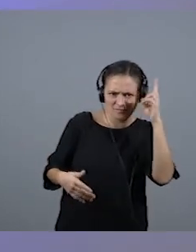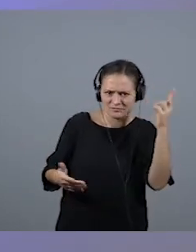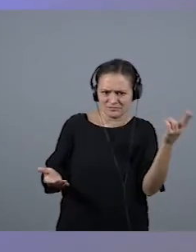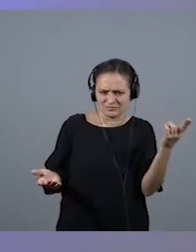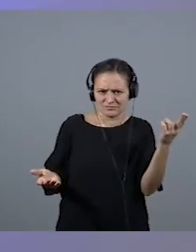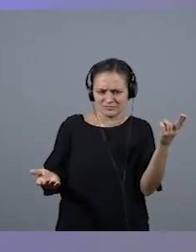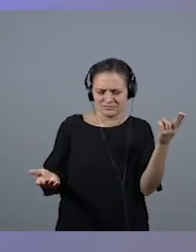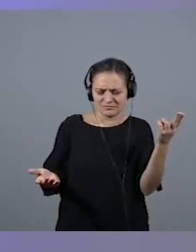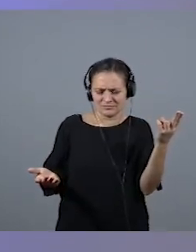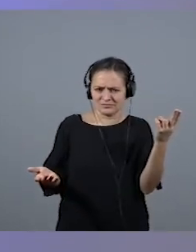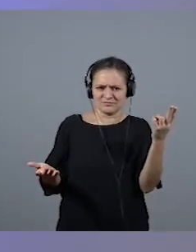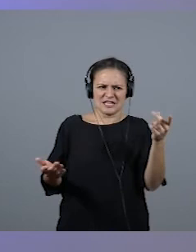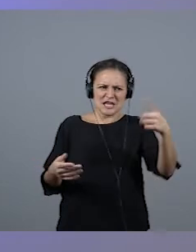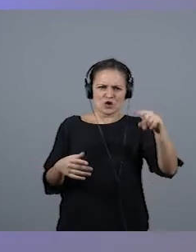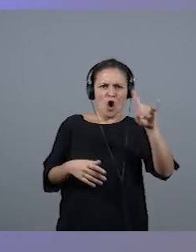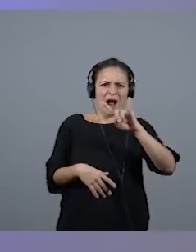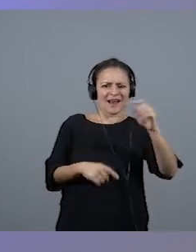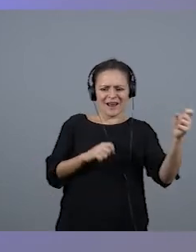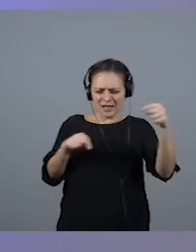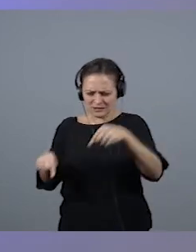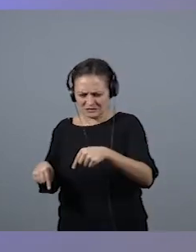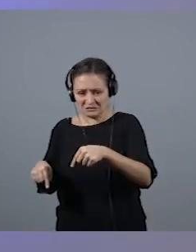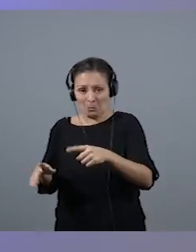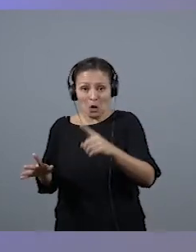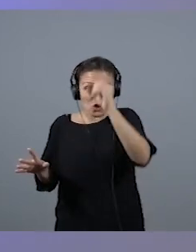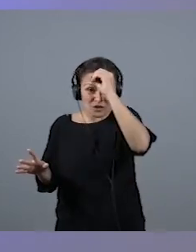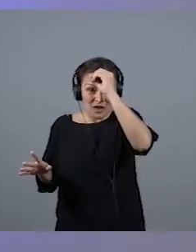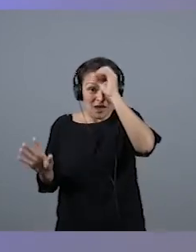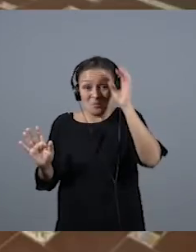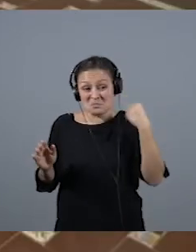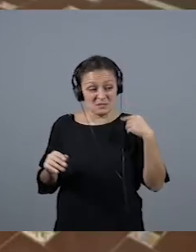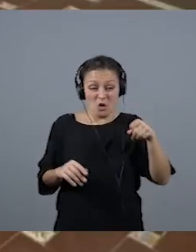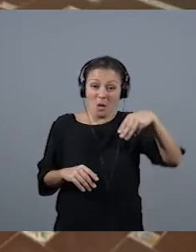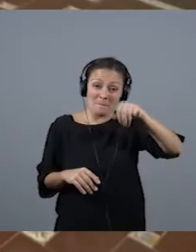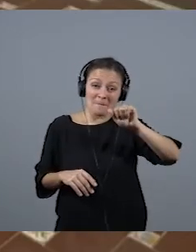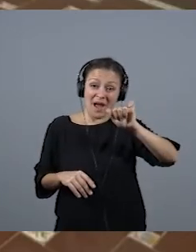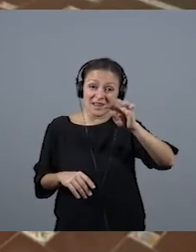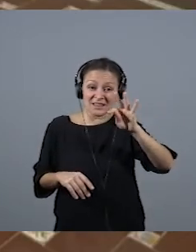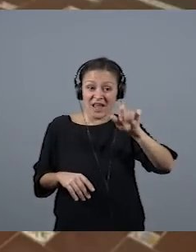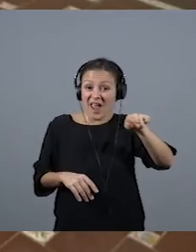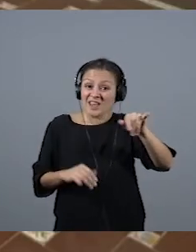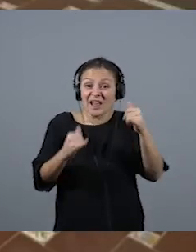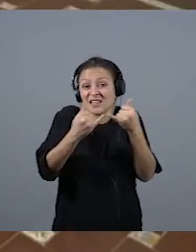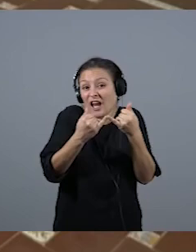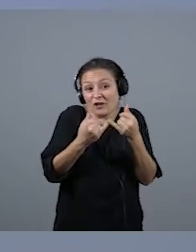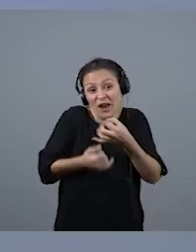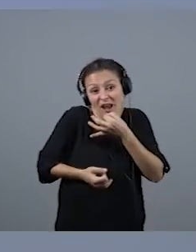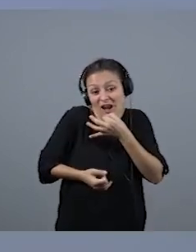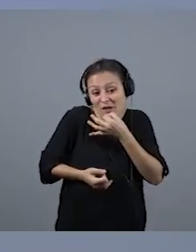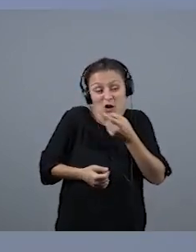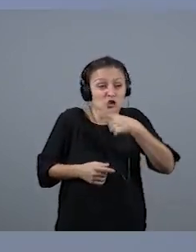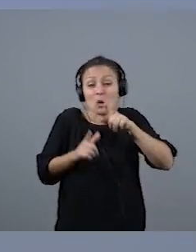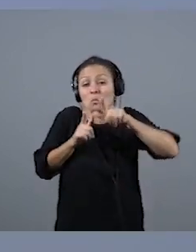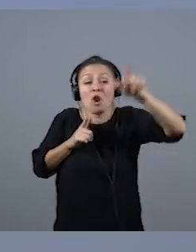O han pasado por Canarias por a Maite que pasó lo mismo, ella narraba el Tenerife y entonces estamos muy lejos. Pero te parece curioso, ¿no? muy lejos.